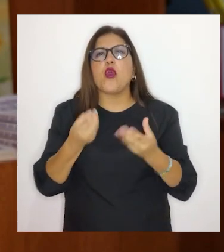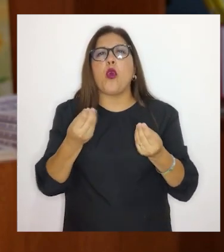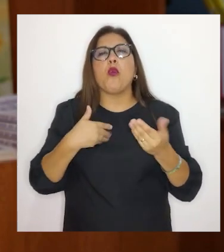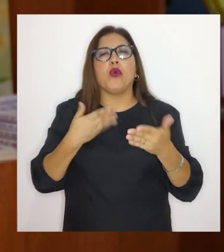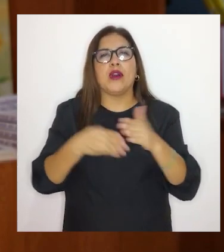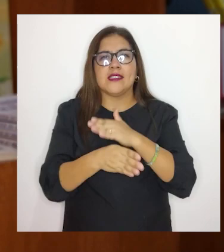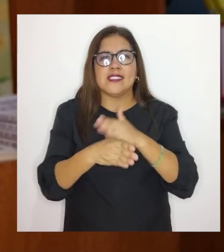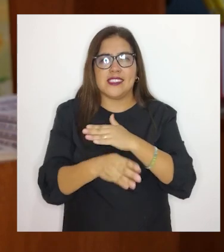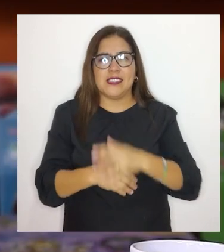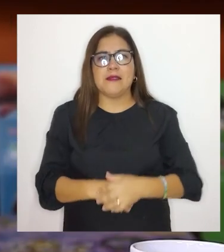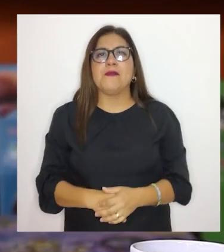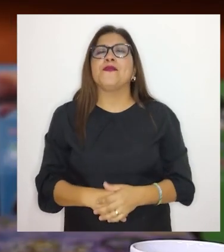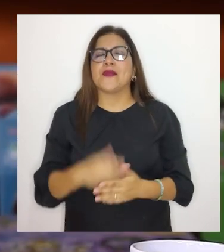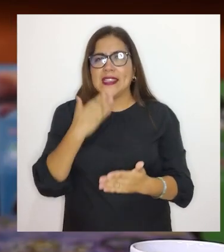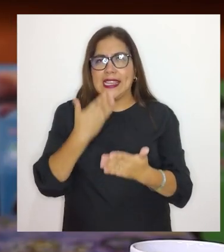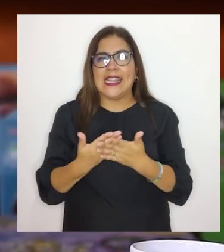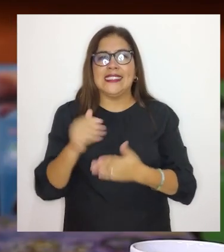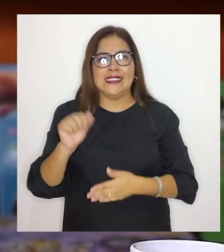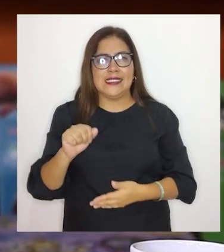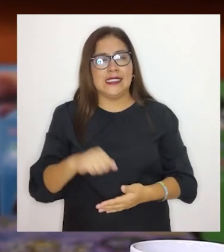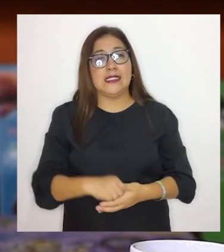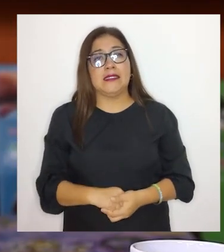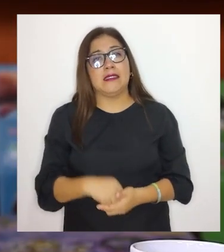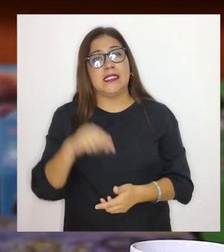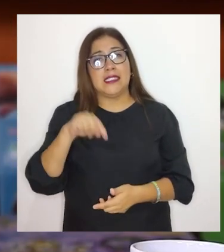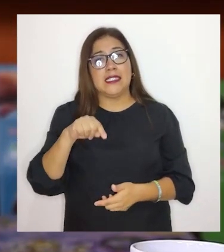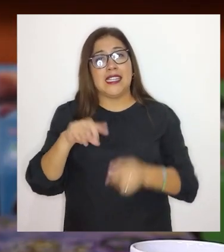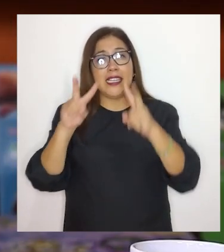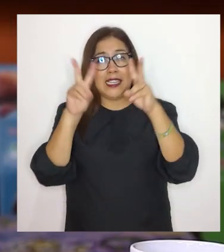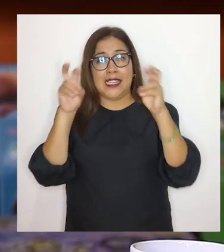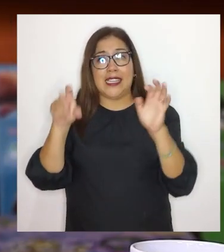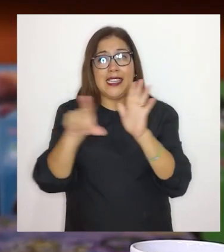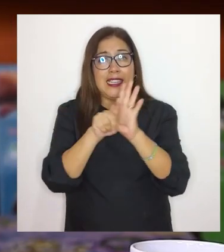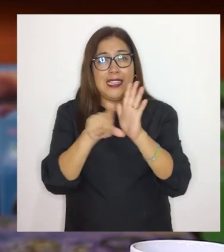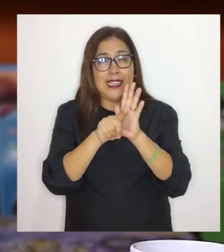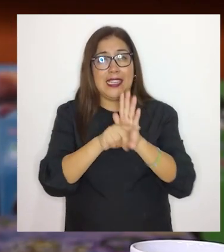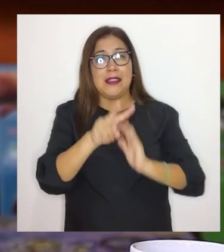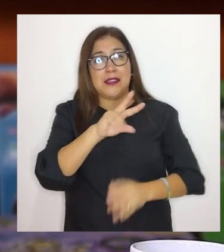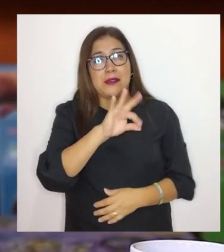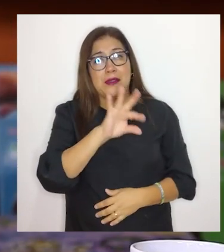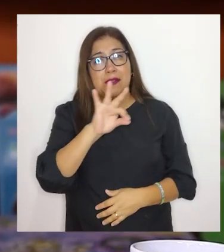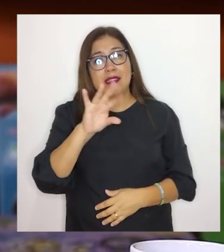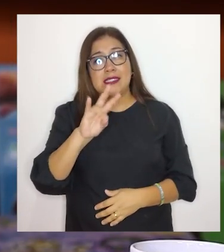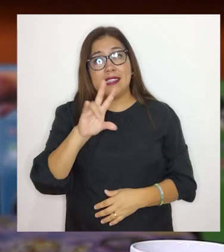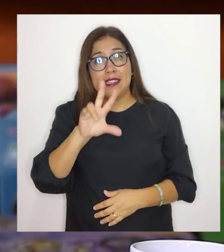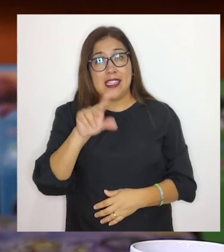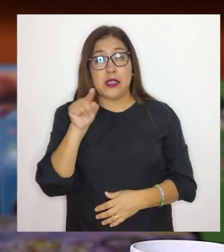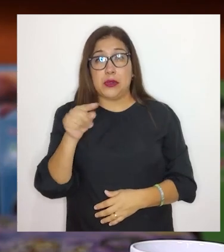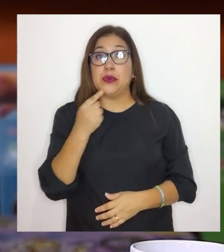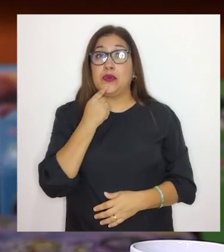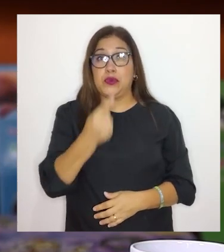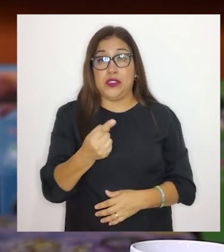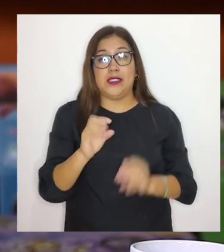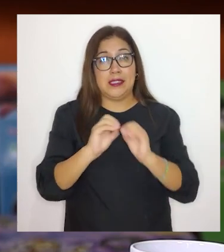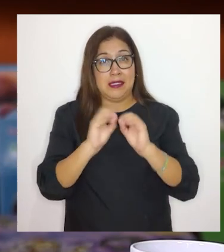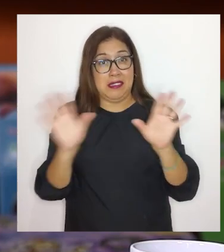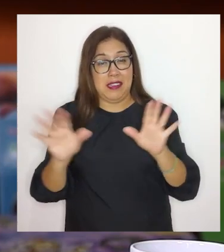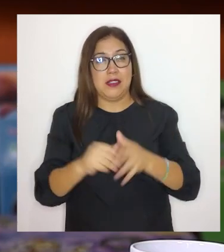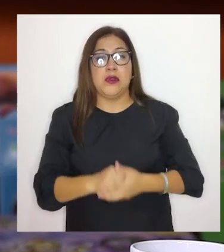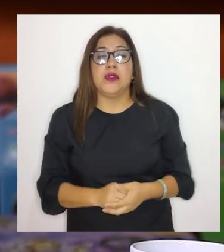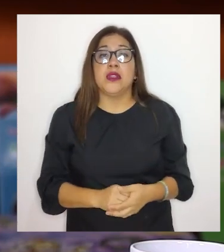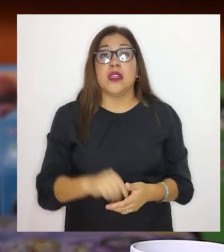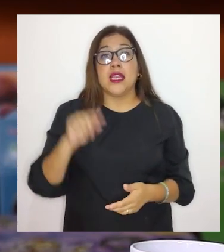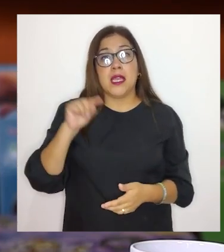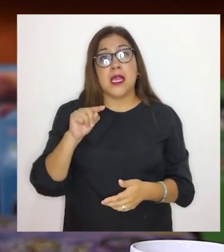consiste y cómo accede? Gracias, Enrique. Precisamente en el marco de la Ley 29973, que muy bien lo has evocado,